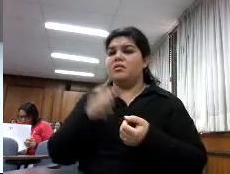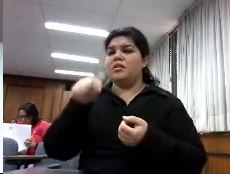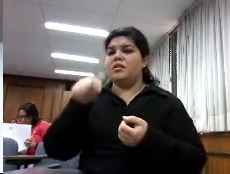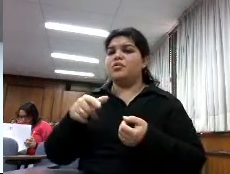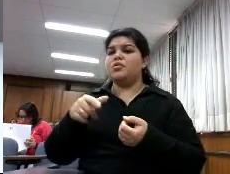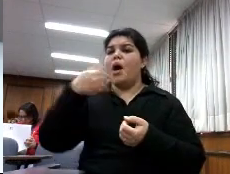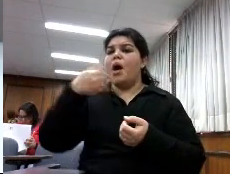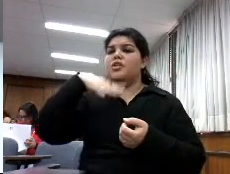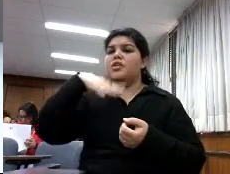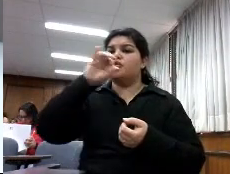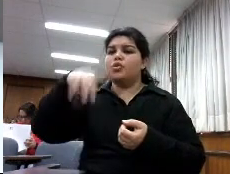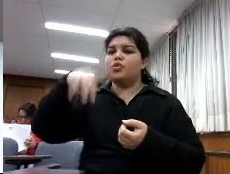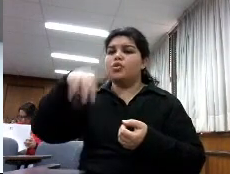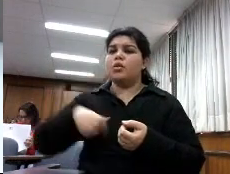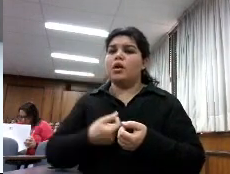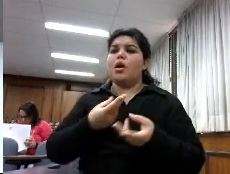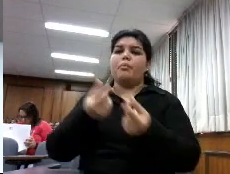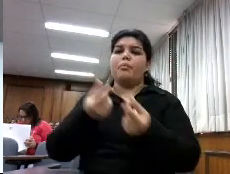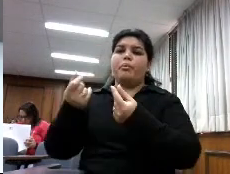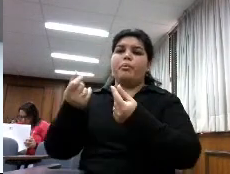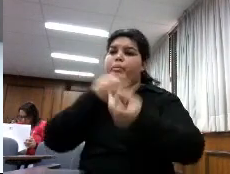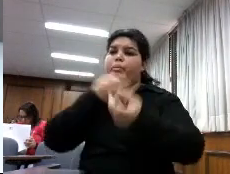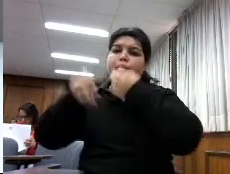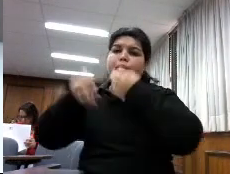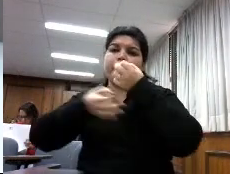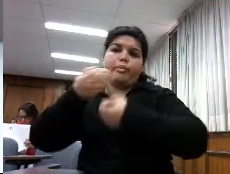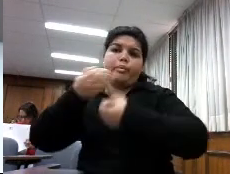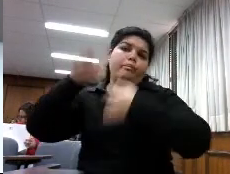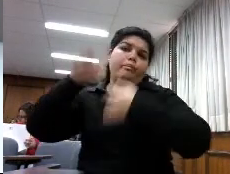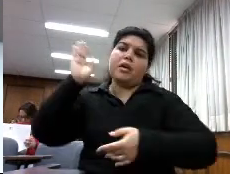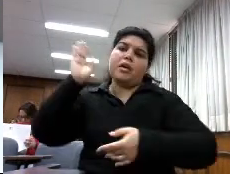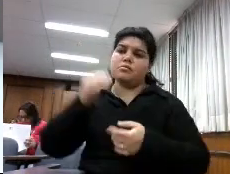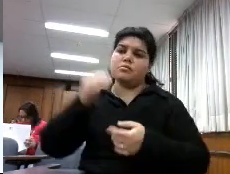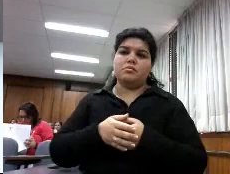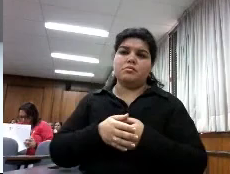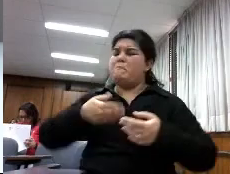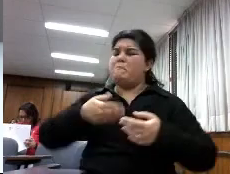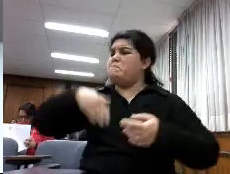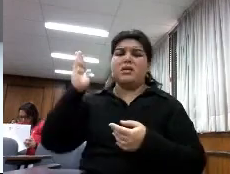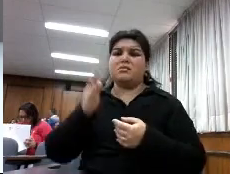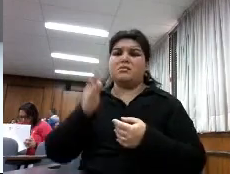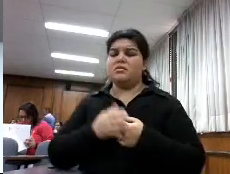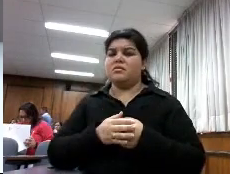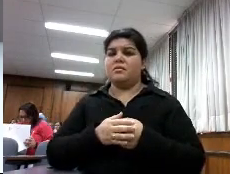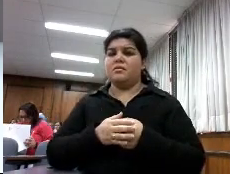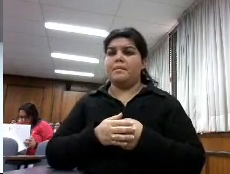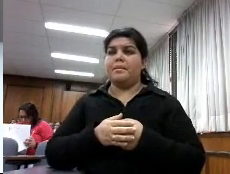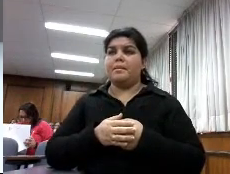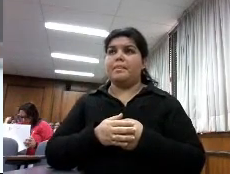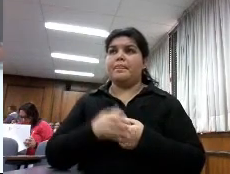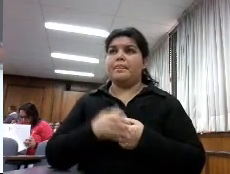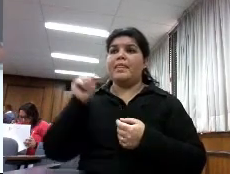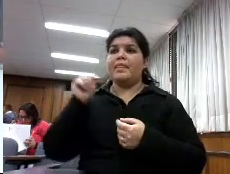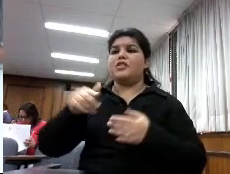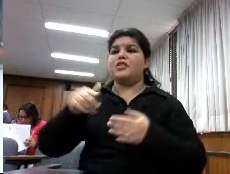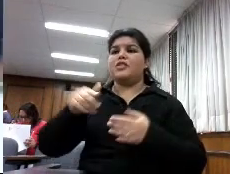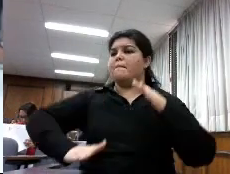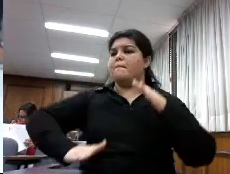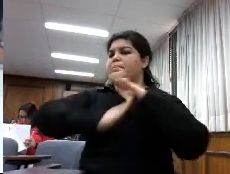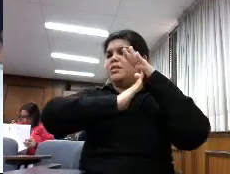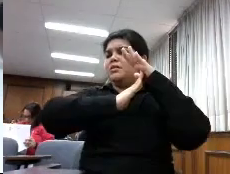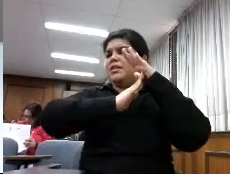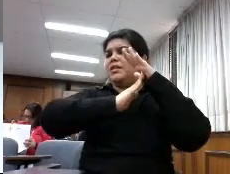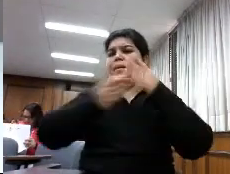largo de su historia no hay otro producto que haya vendido tanto en la plataforma Amazon que es la reina del